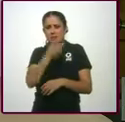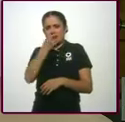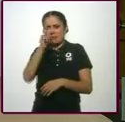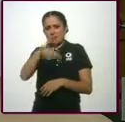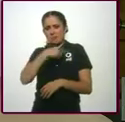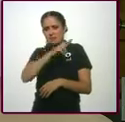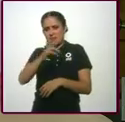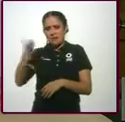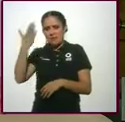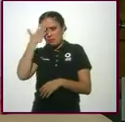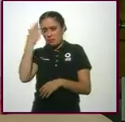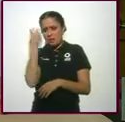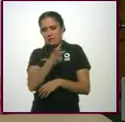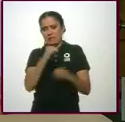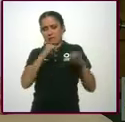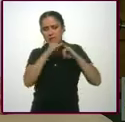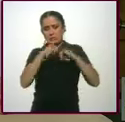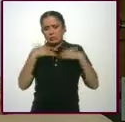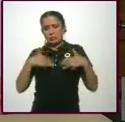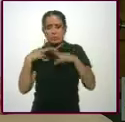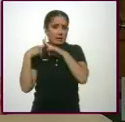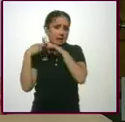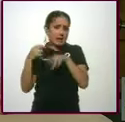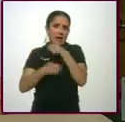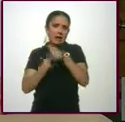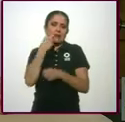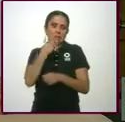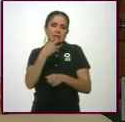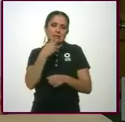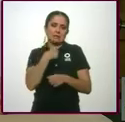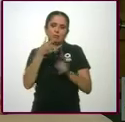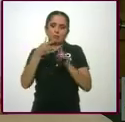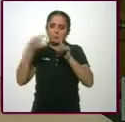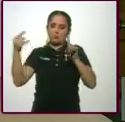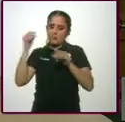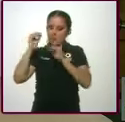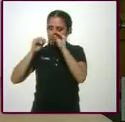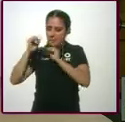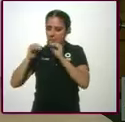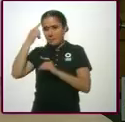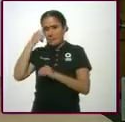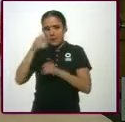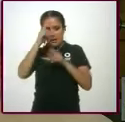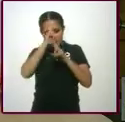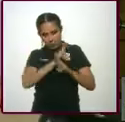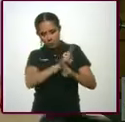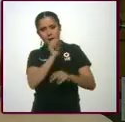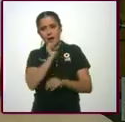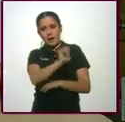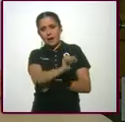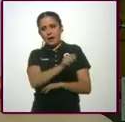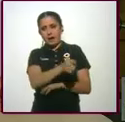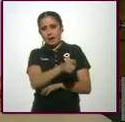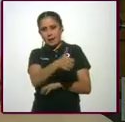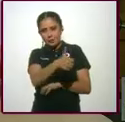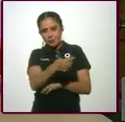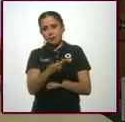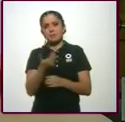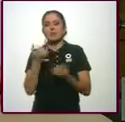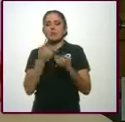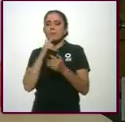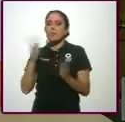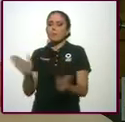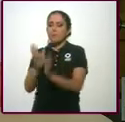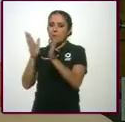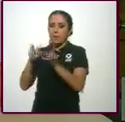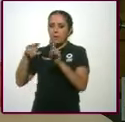a todo este tipo de instituciones. Y esa es la intención del presidente de promover las artes, promover